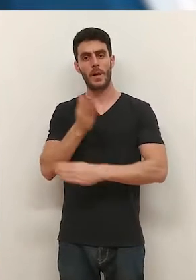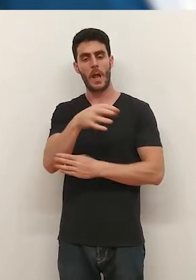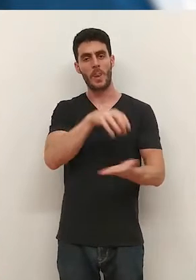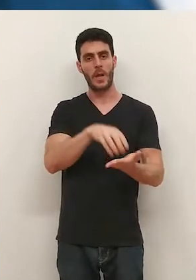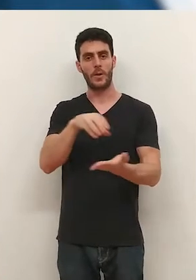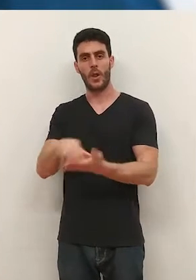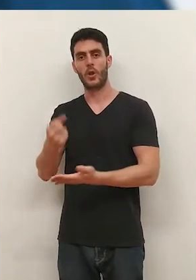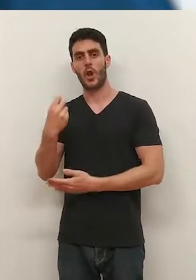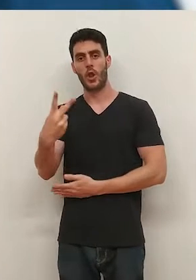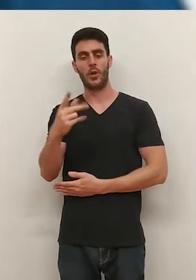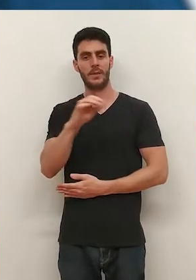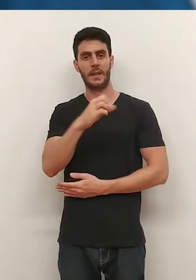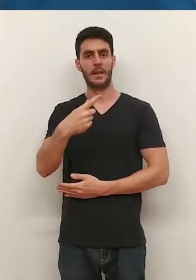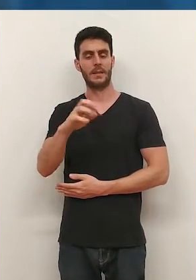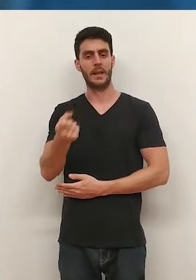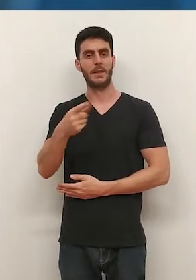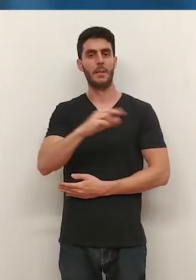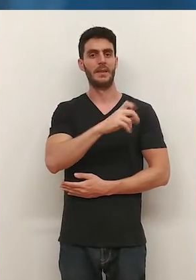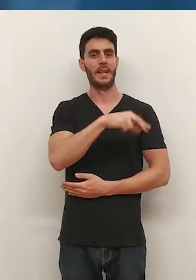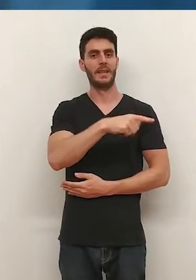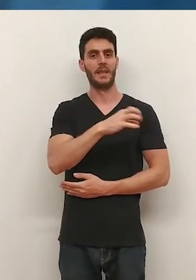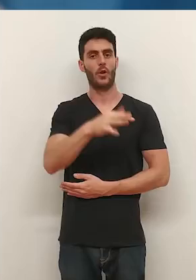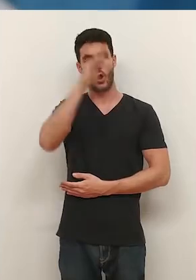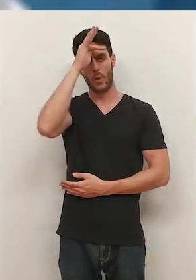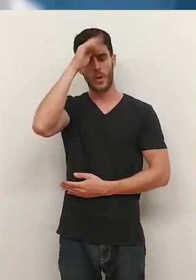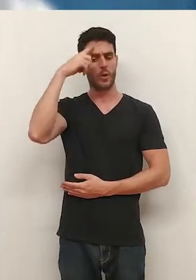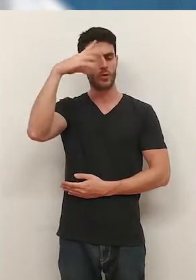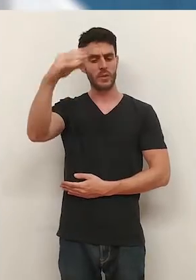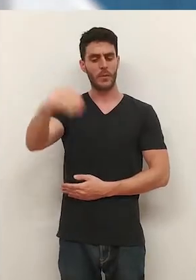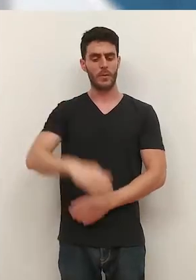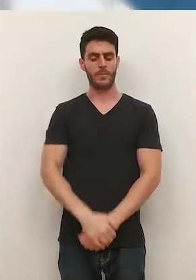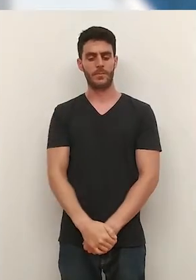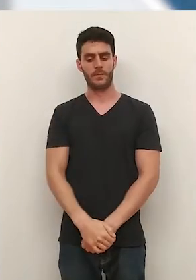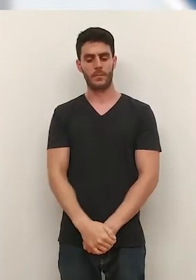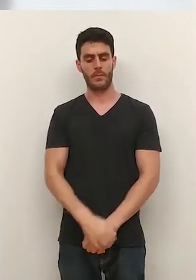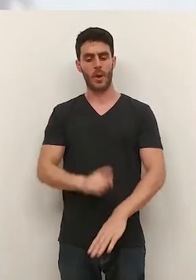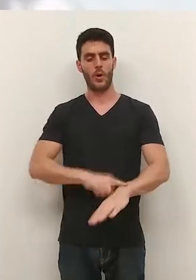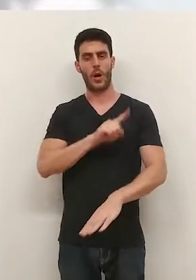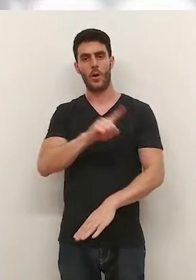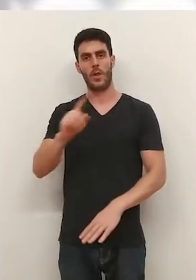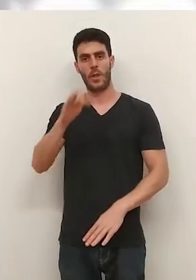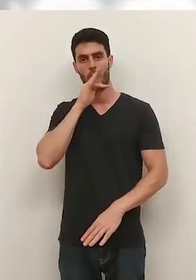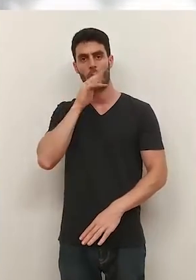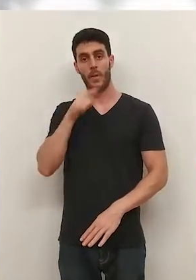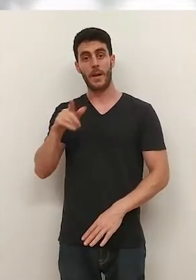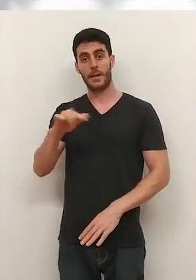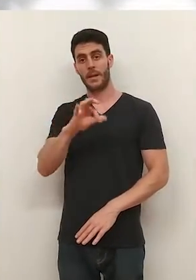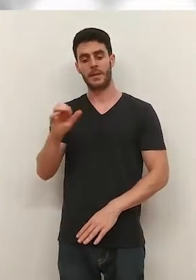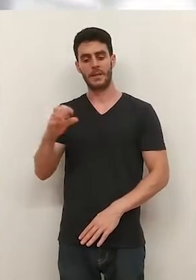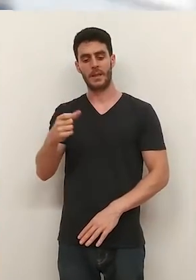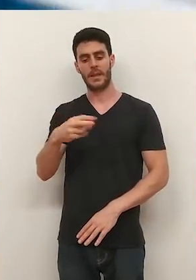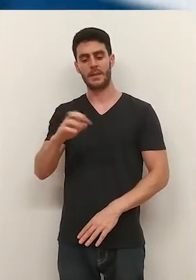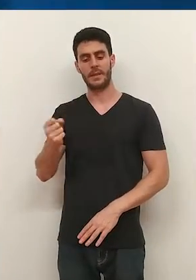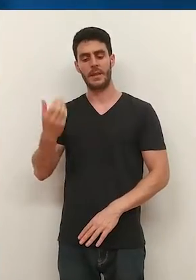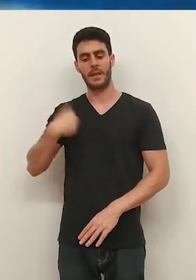comprobado acudiendo a dos de ellos, Alíes Sagasta y a Salesianos Domingo Sabio. No son ni las 11 y